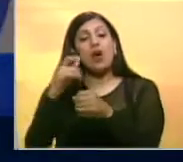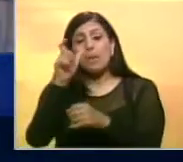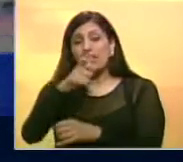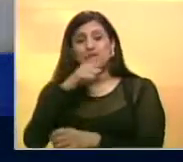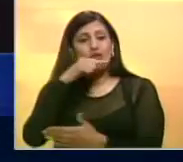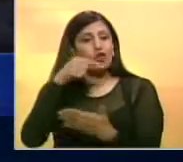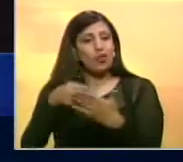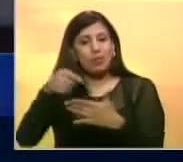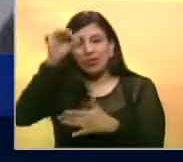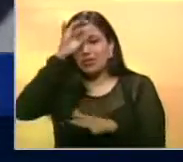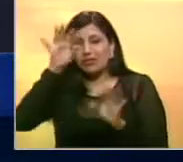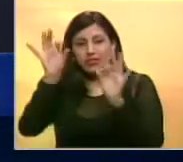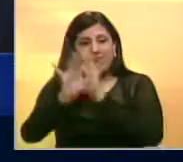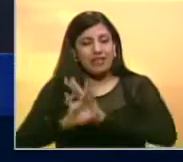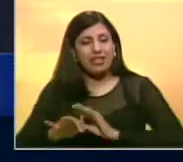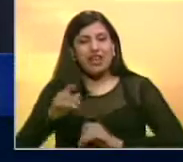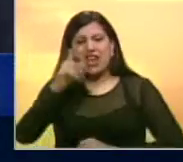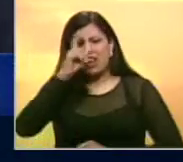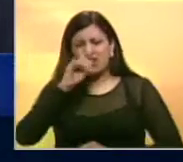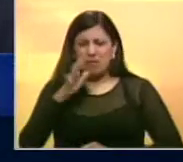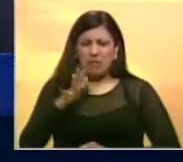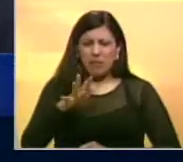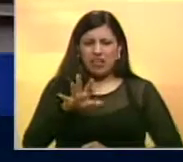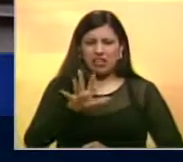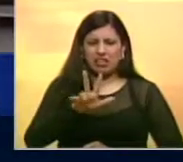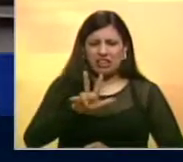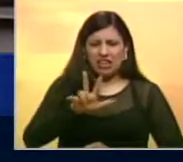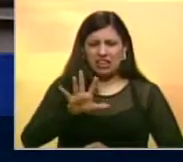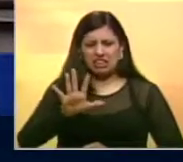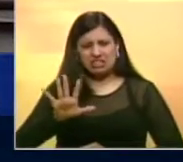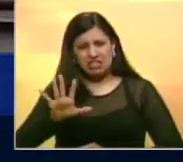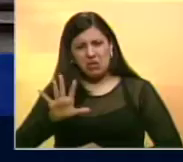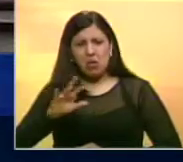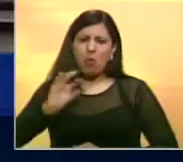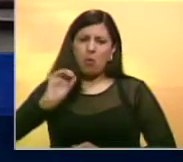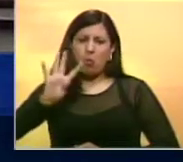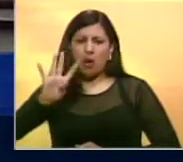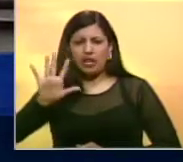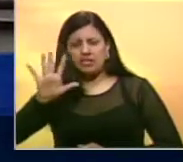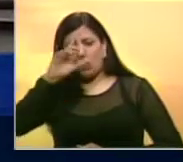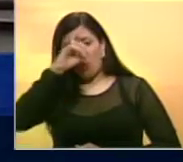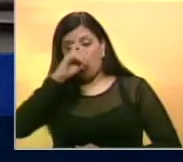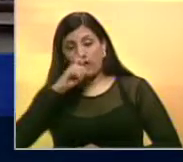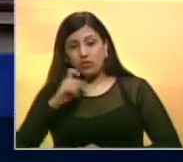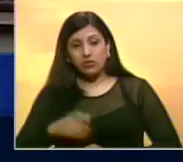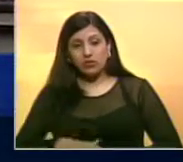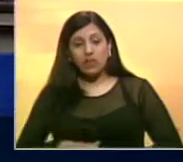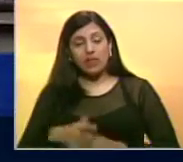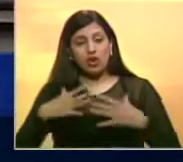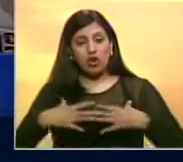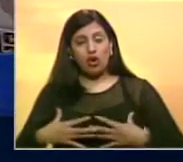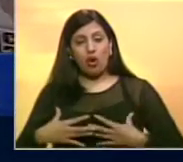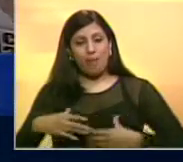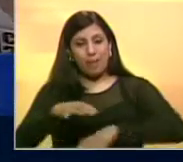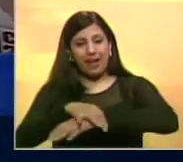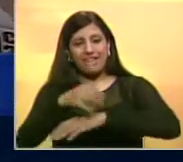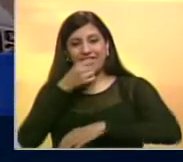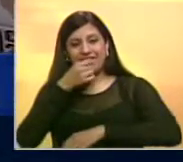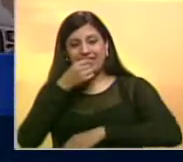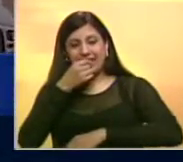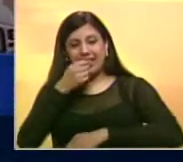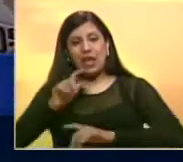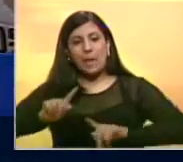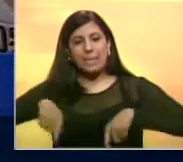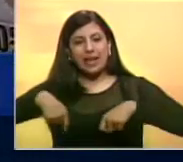identificado. Se conoció que su edad oscila entre los 35 y 45 años. Vestida suéter color verde y un